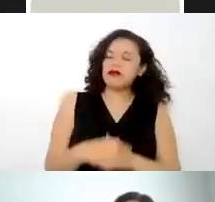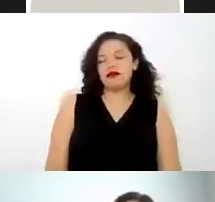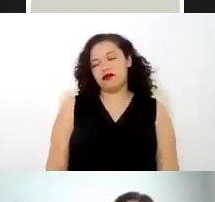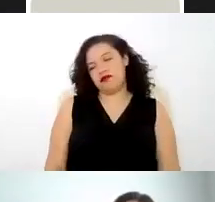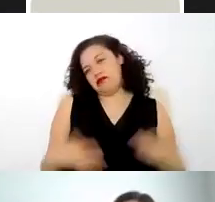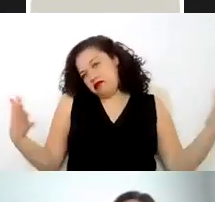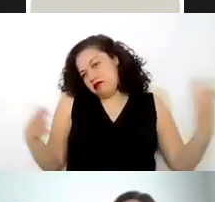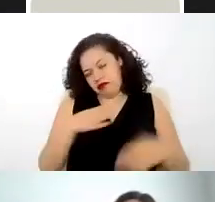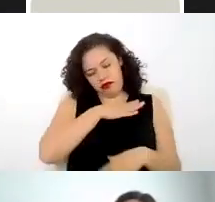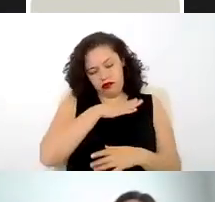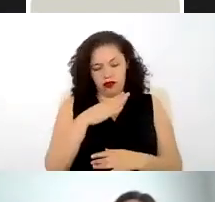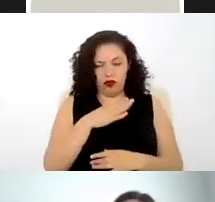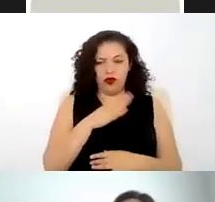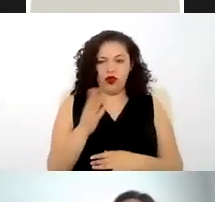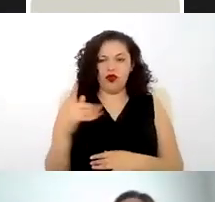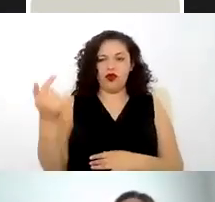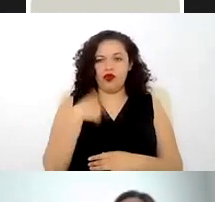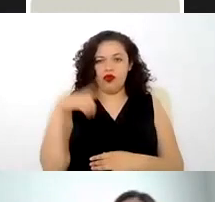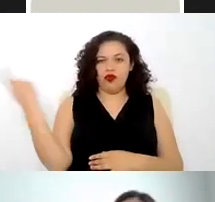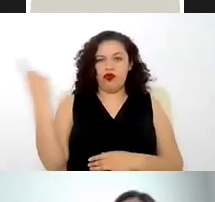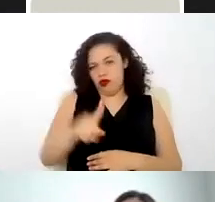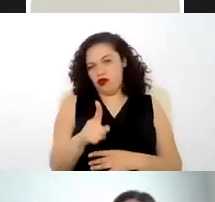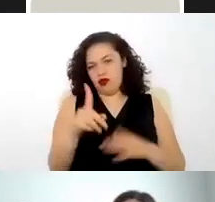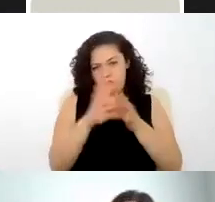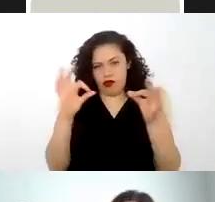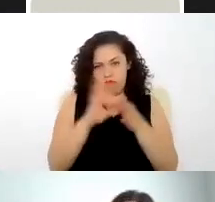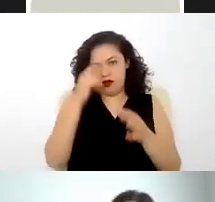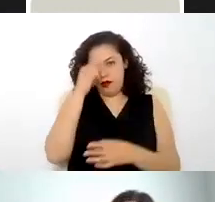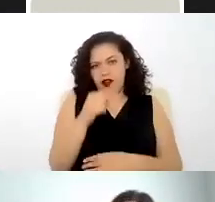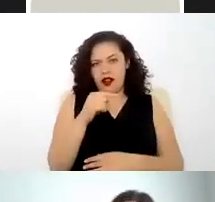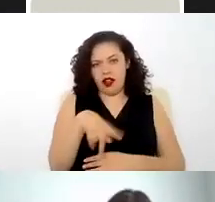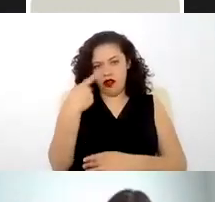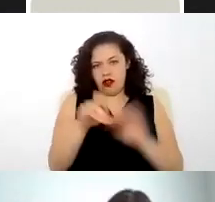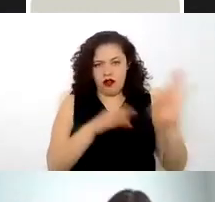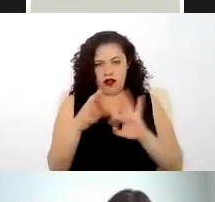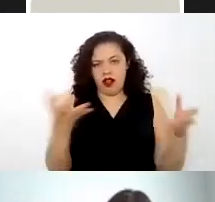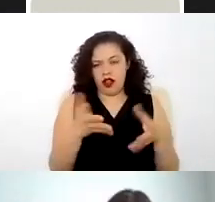le puede dar órdenes instrucciones de cómo llevar a cabo su trabajo